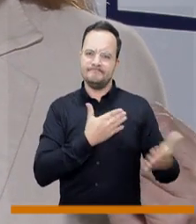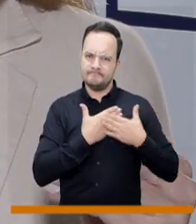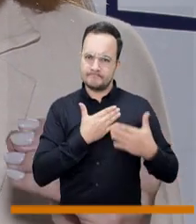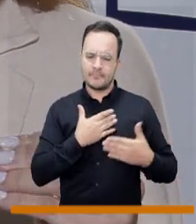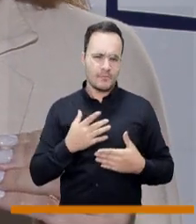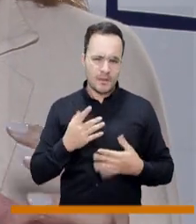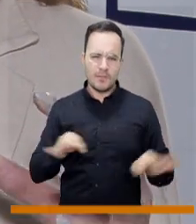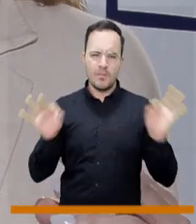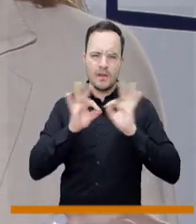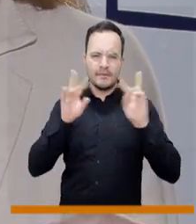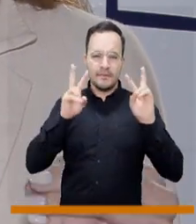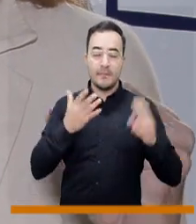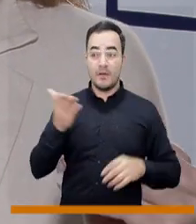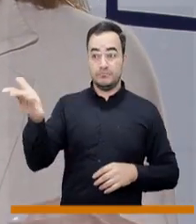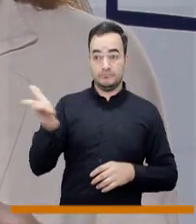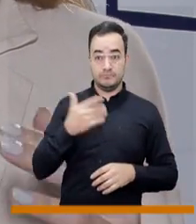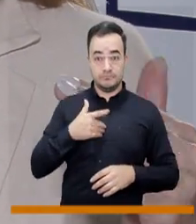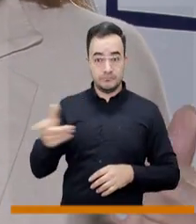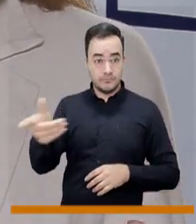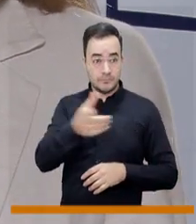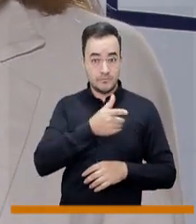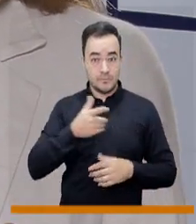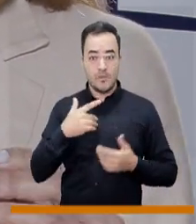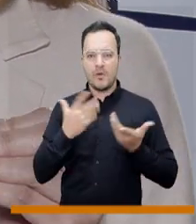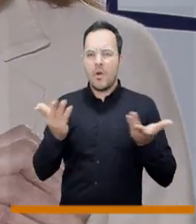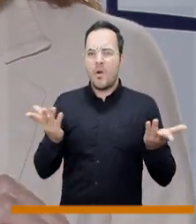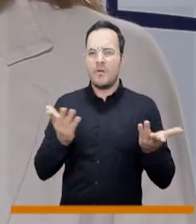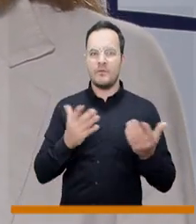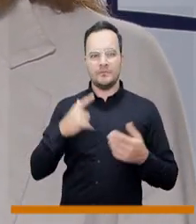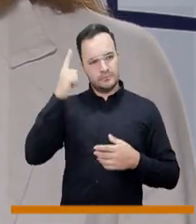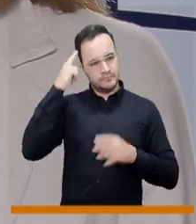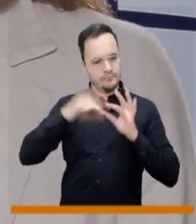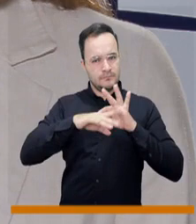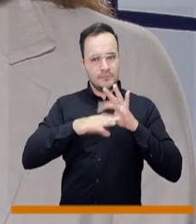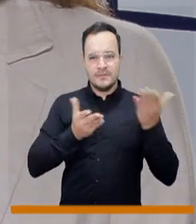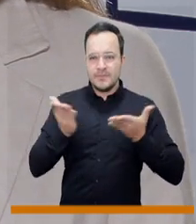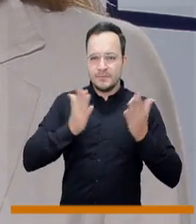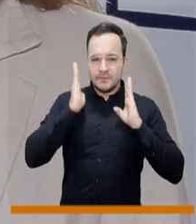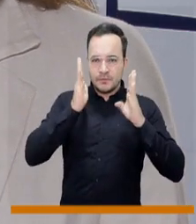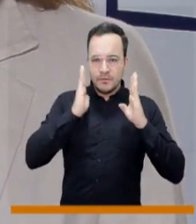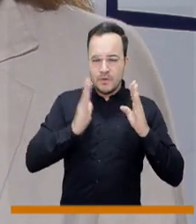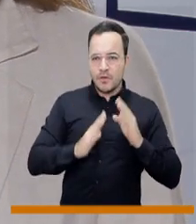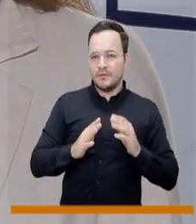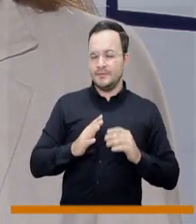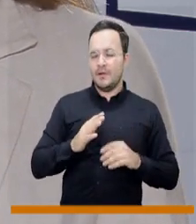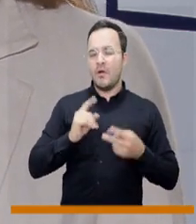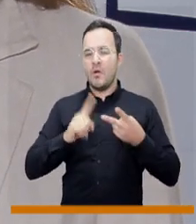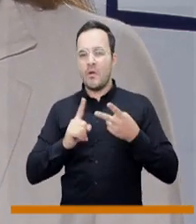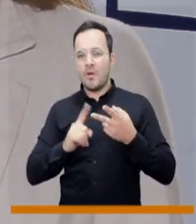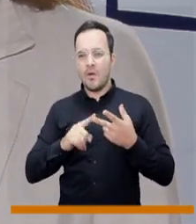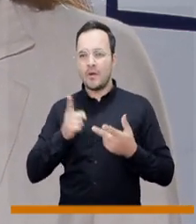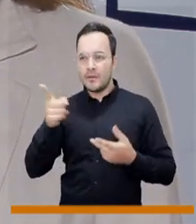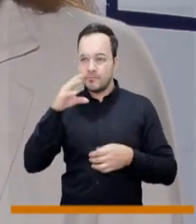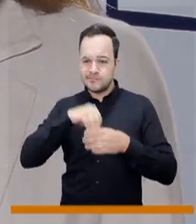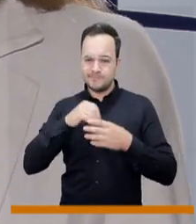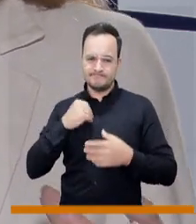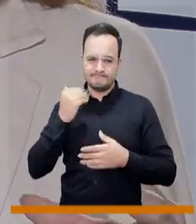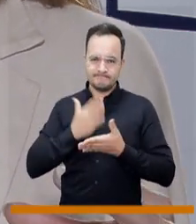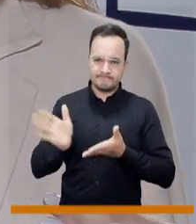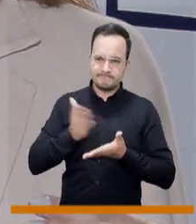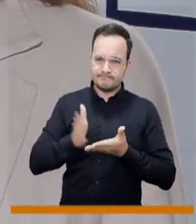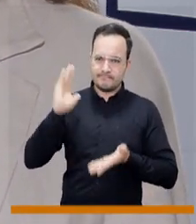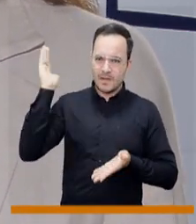nos ayudan mucho sobre todo el tema de que los pacientes puedan acceder a los servicios de neurología, a los servicios de epilepsia